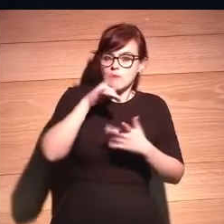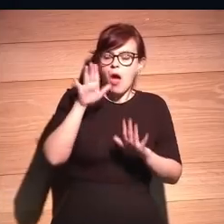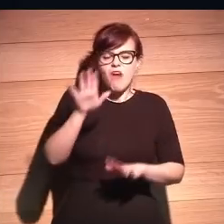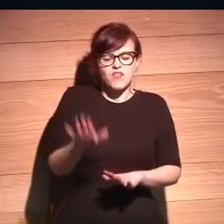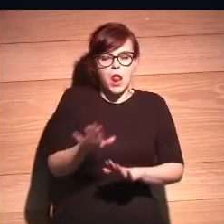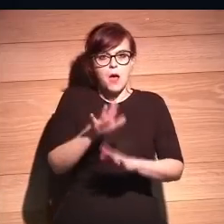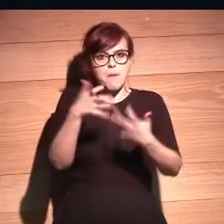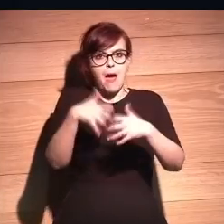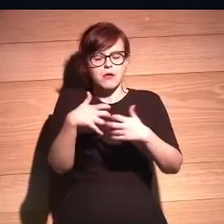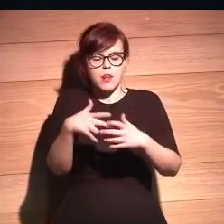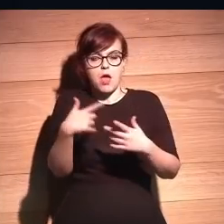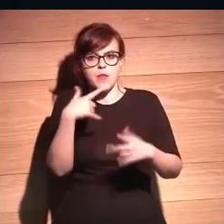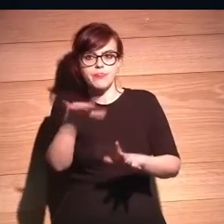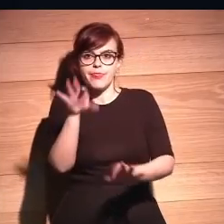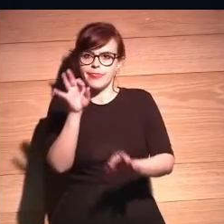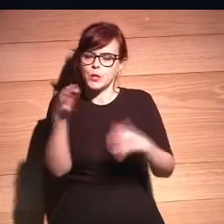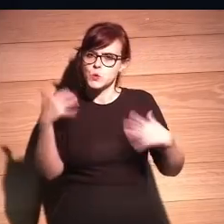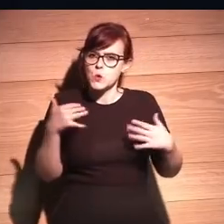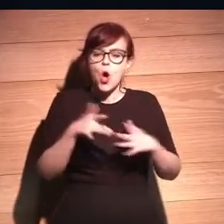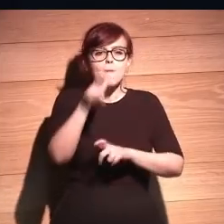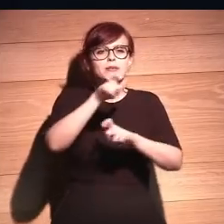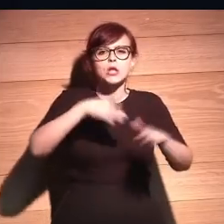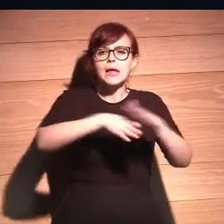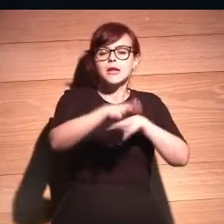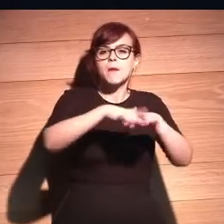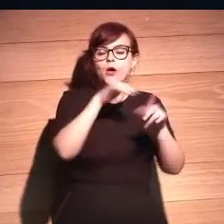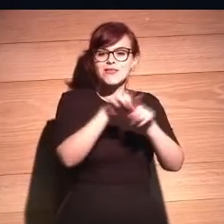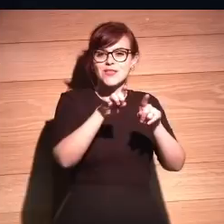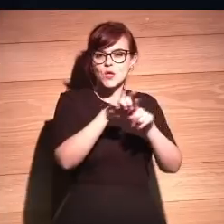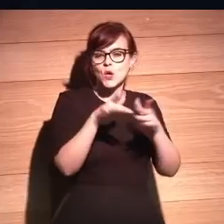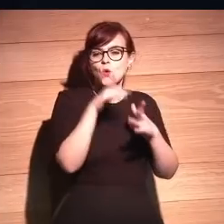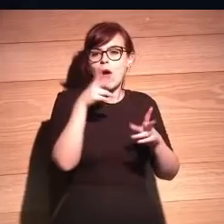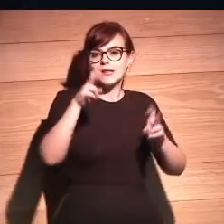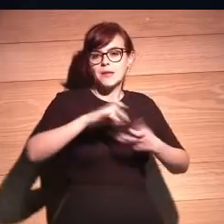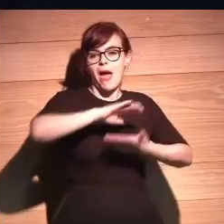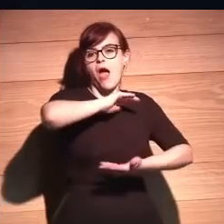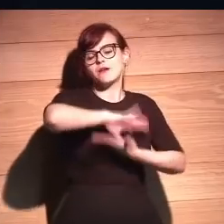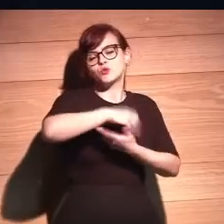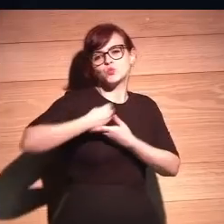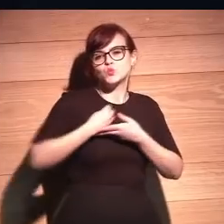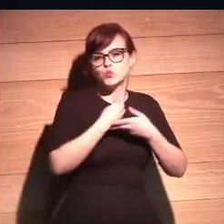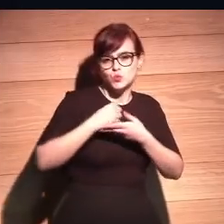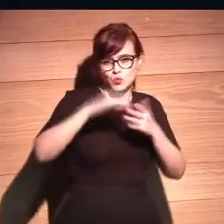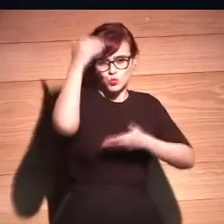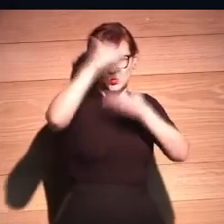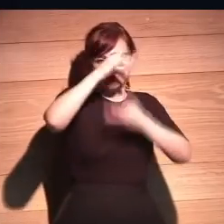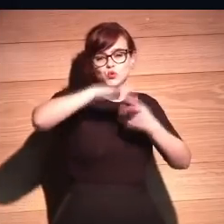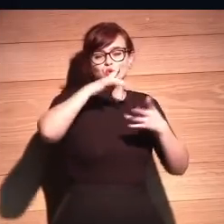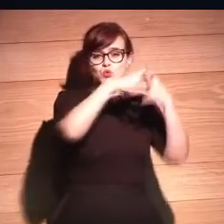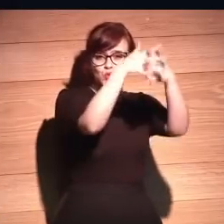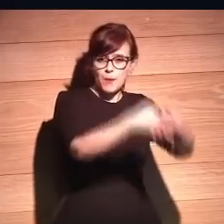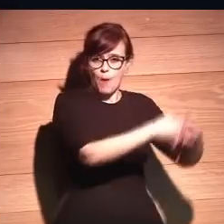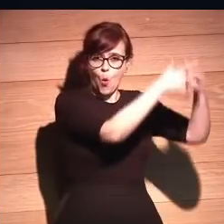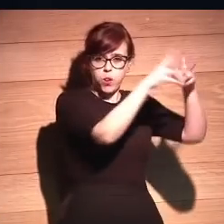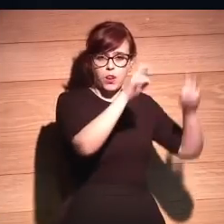O el caso de las entradas de personas en la Super Bowl, donde las cámaras resulta que son capaces de discriminar